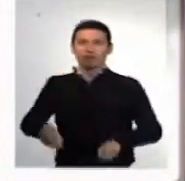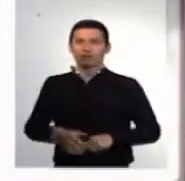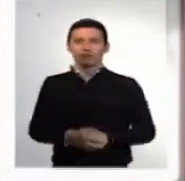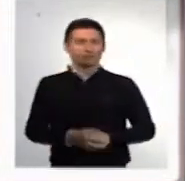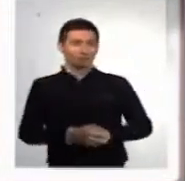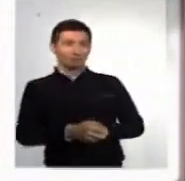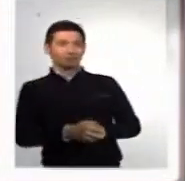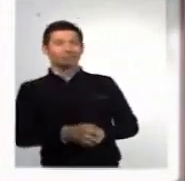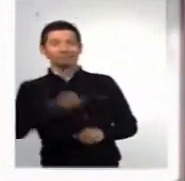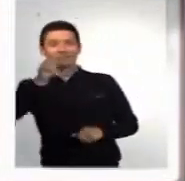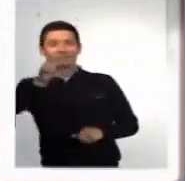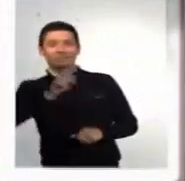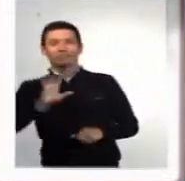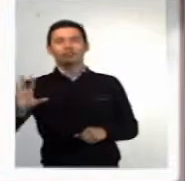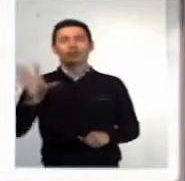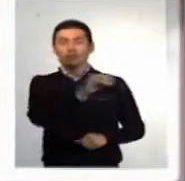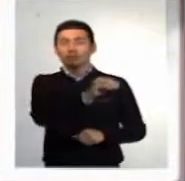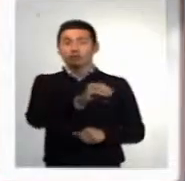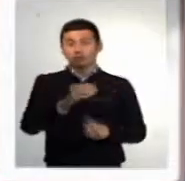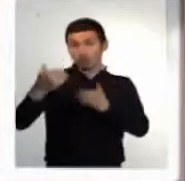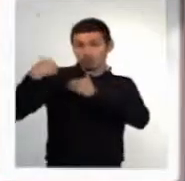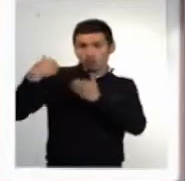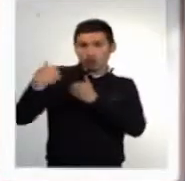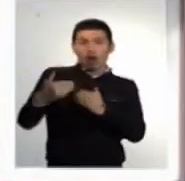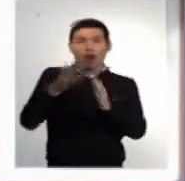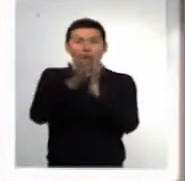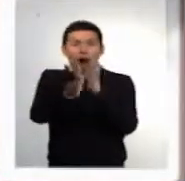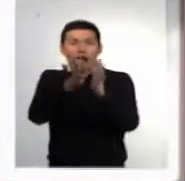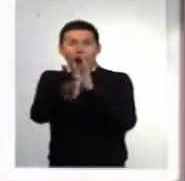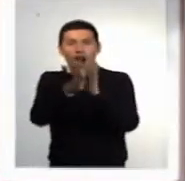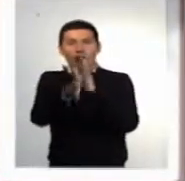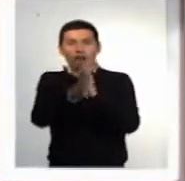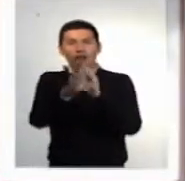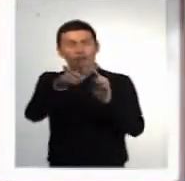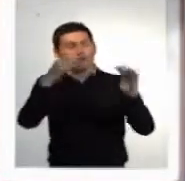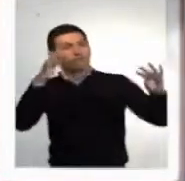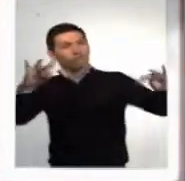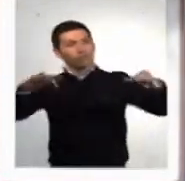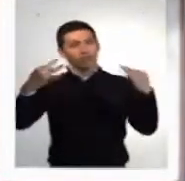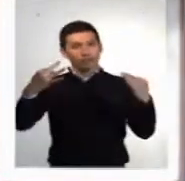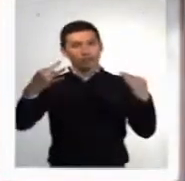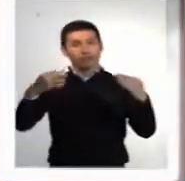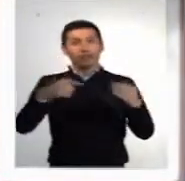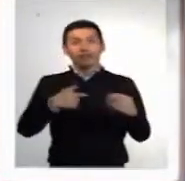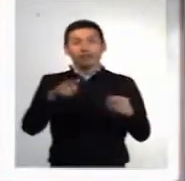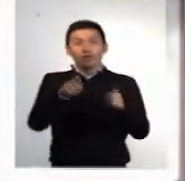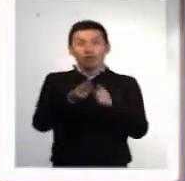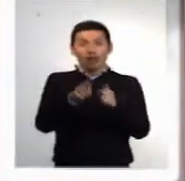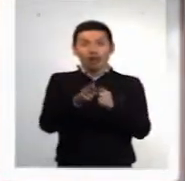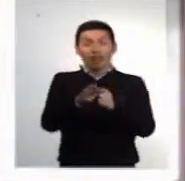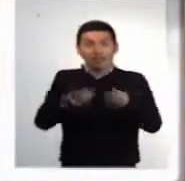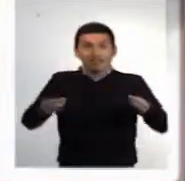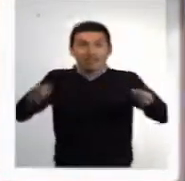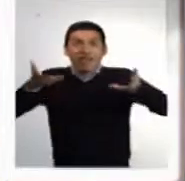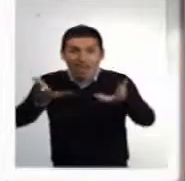todos, porque nuestra función, además de informar y entretener, es formar y algunos educar.